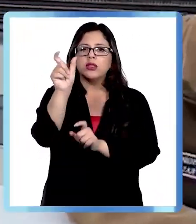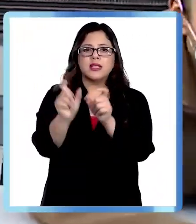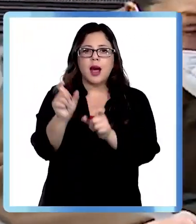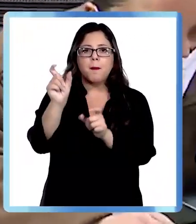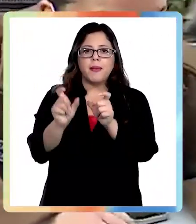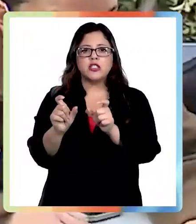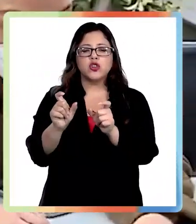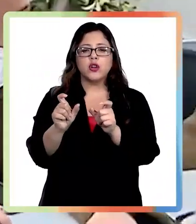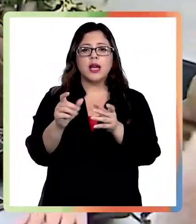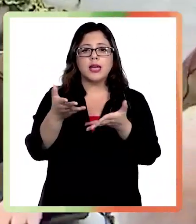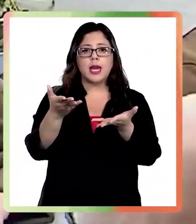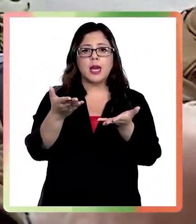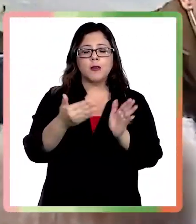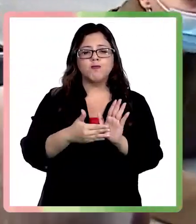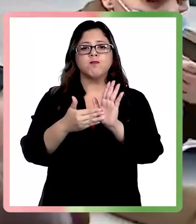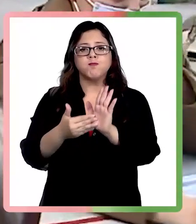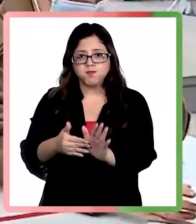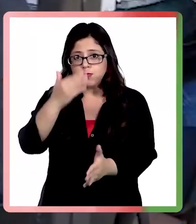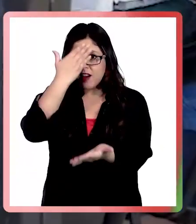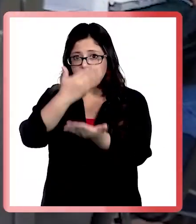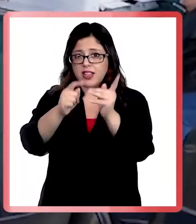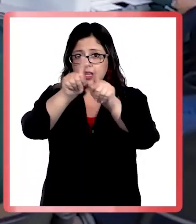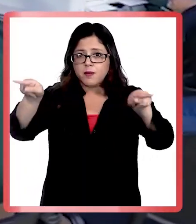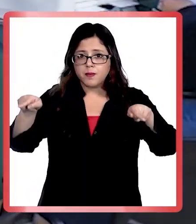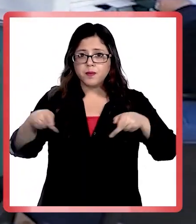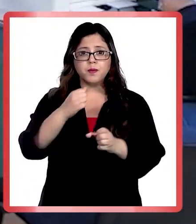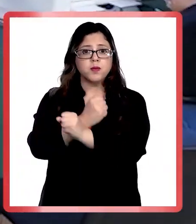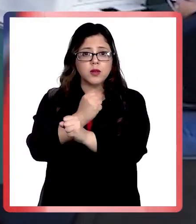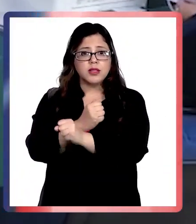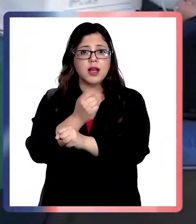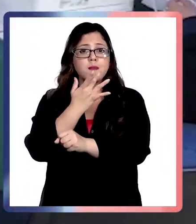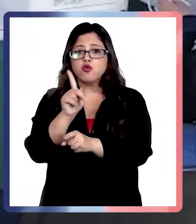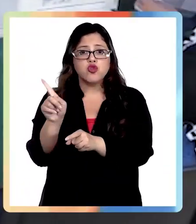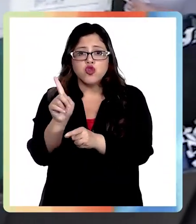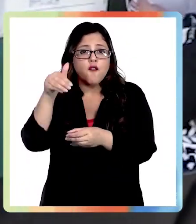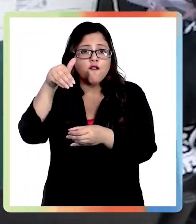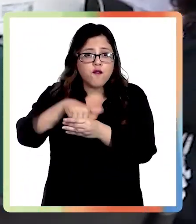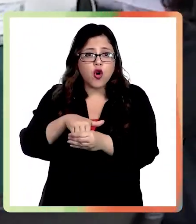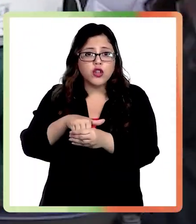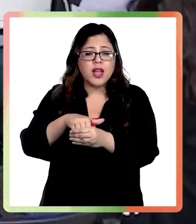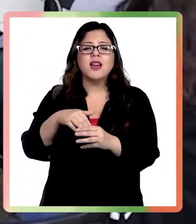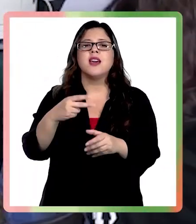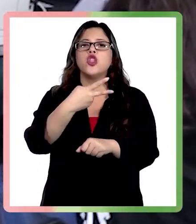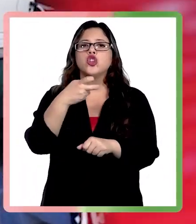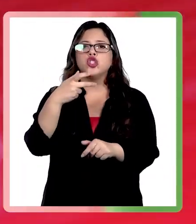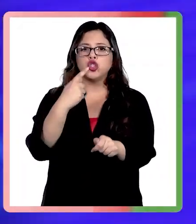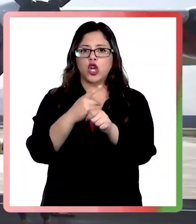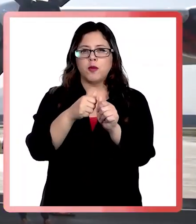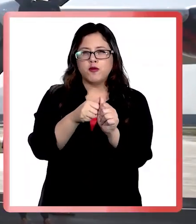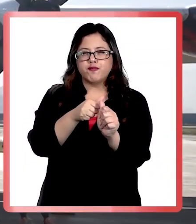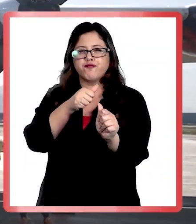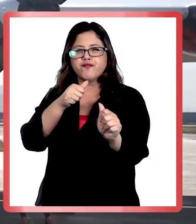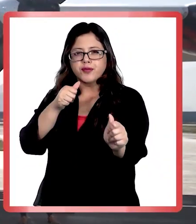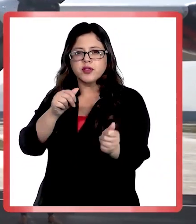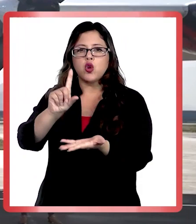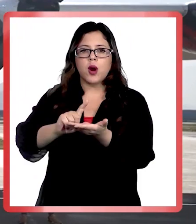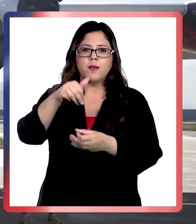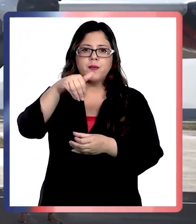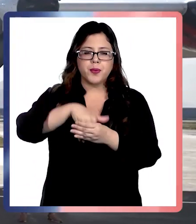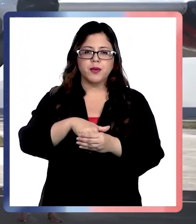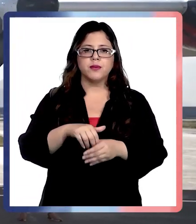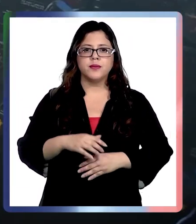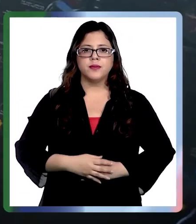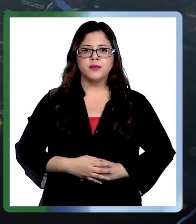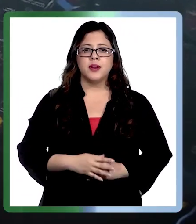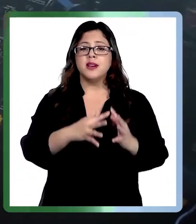electores pueden presentar ante la comisaría por no votar es estar a más de 200 kilómetros del local de votación. Desde los Estados